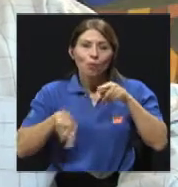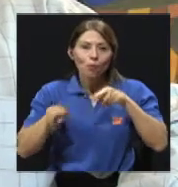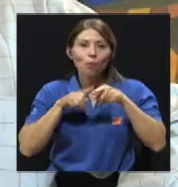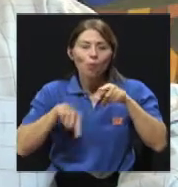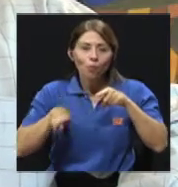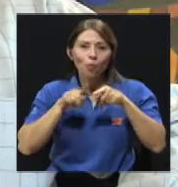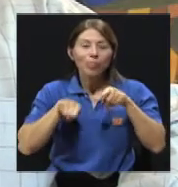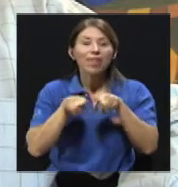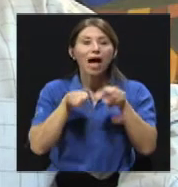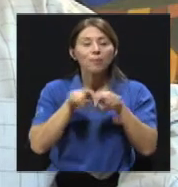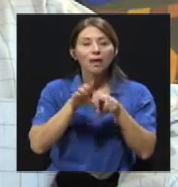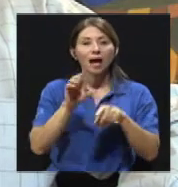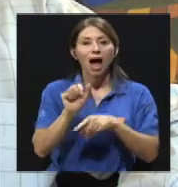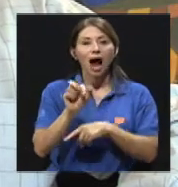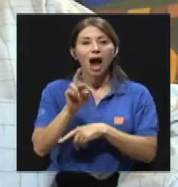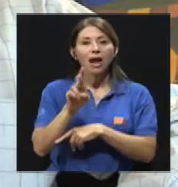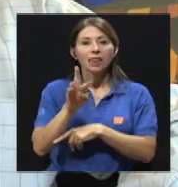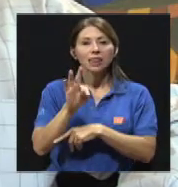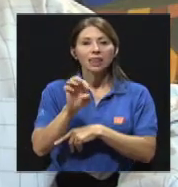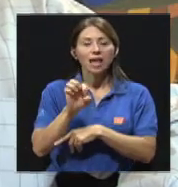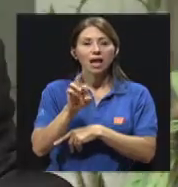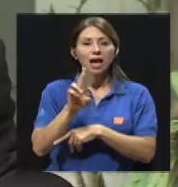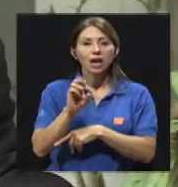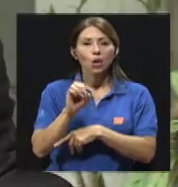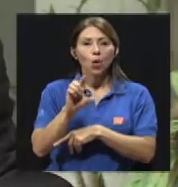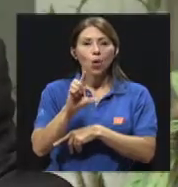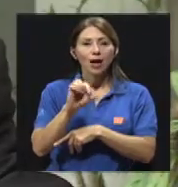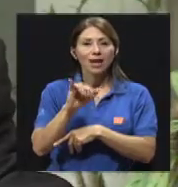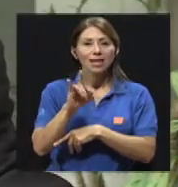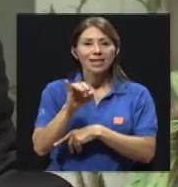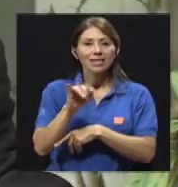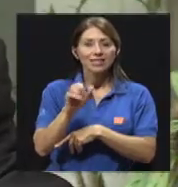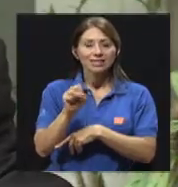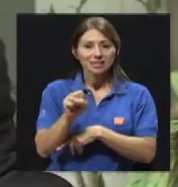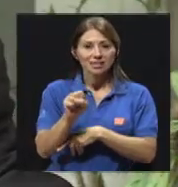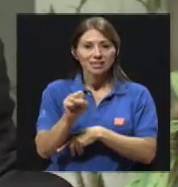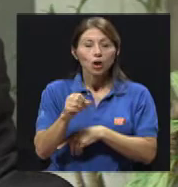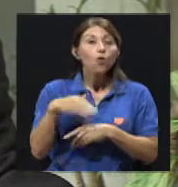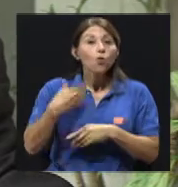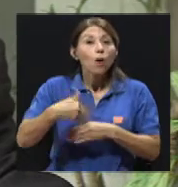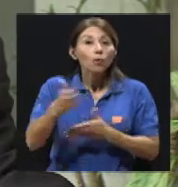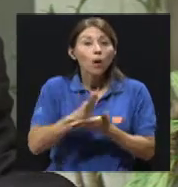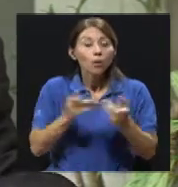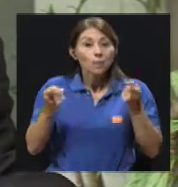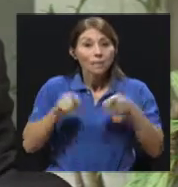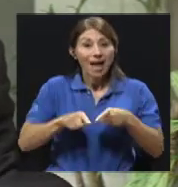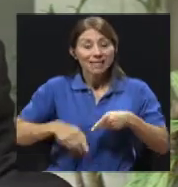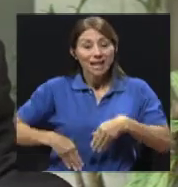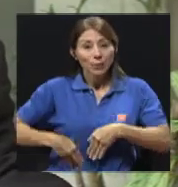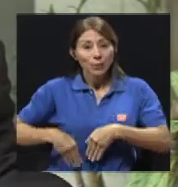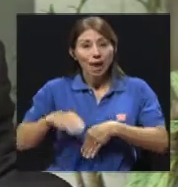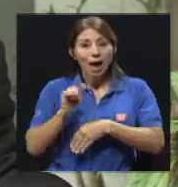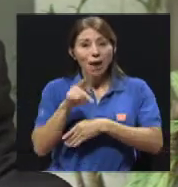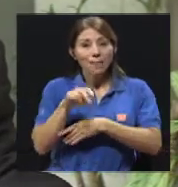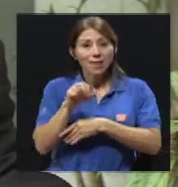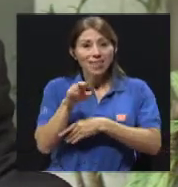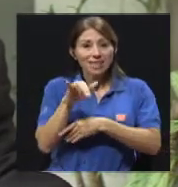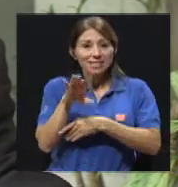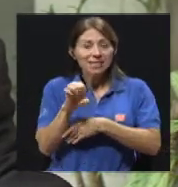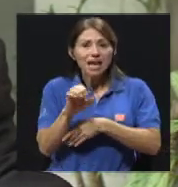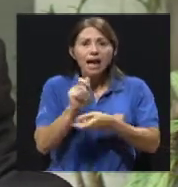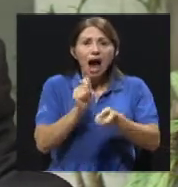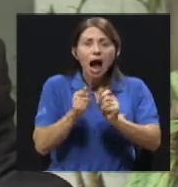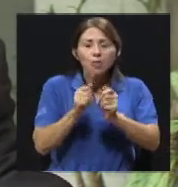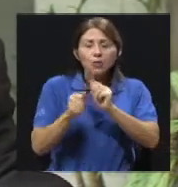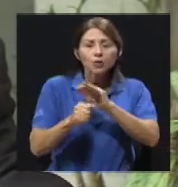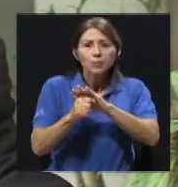Entonces, cuando se introduce un litro dentro del apéndice y hay cambios, depresión, proliferación de bacterias,